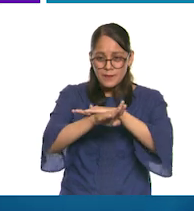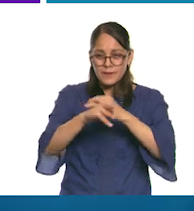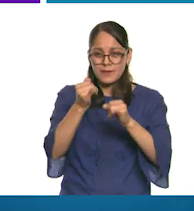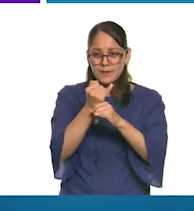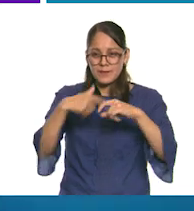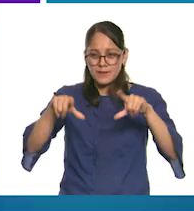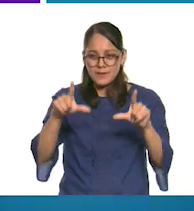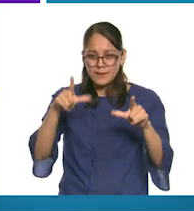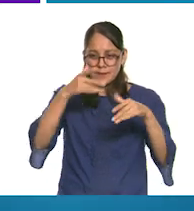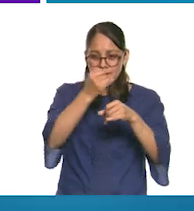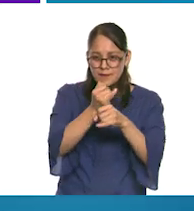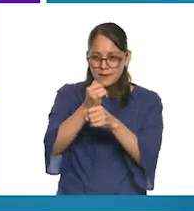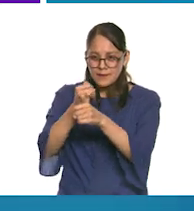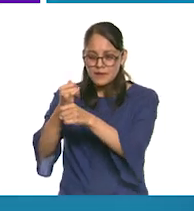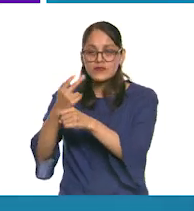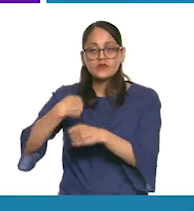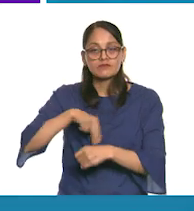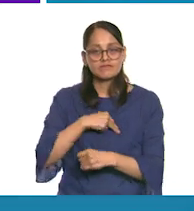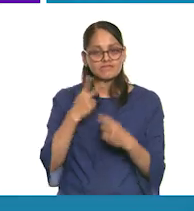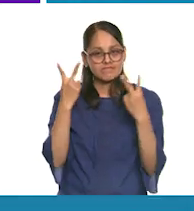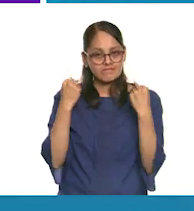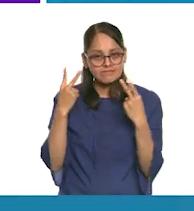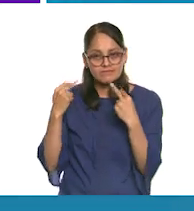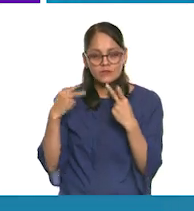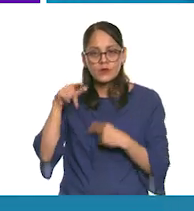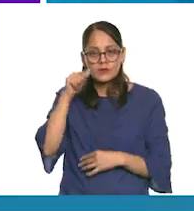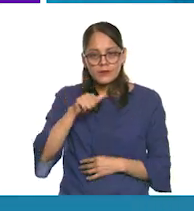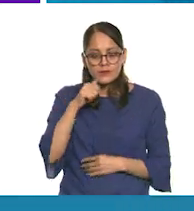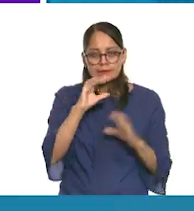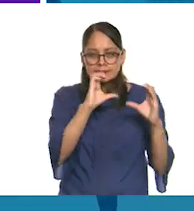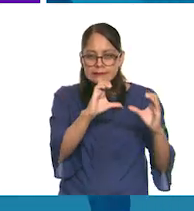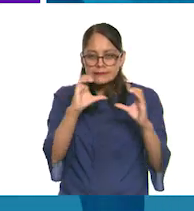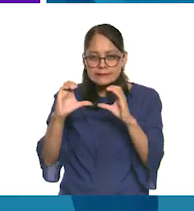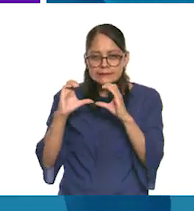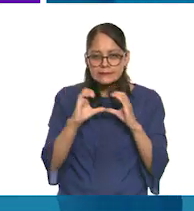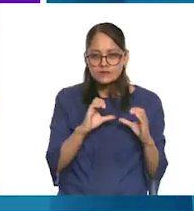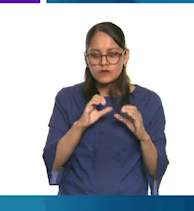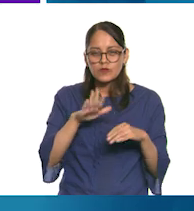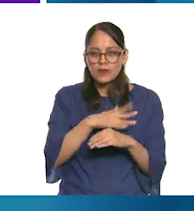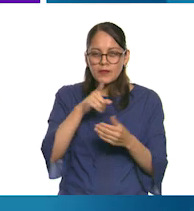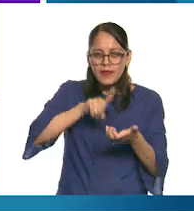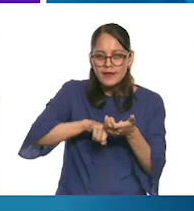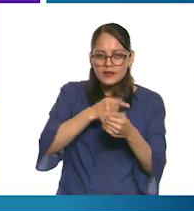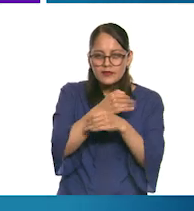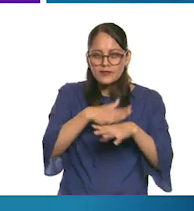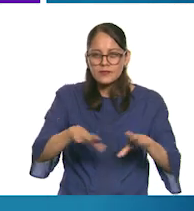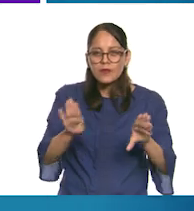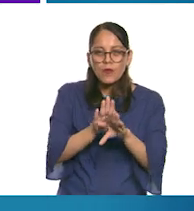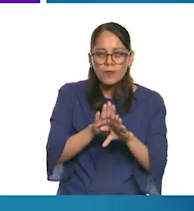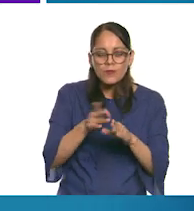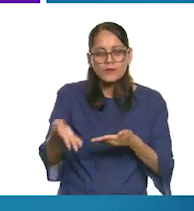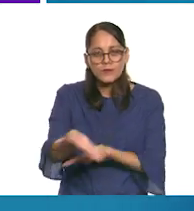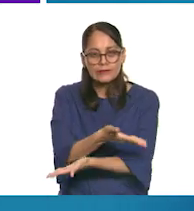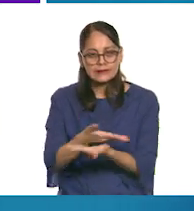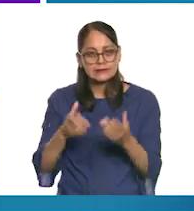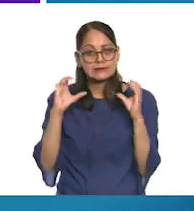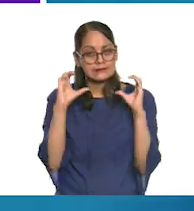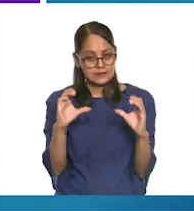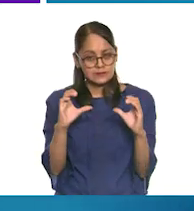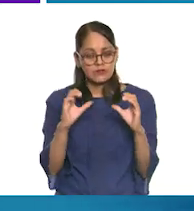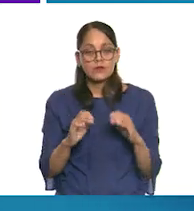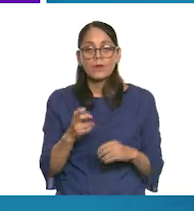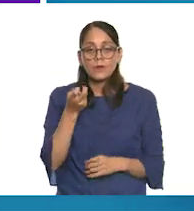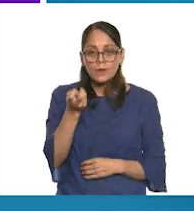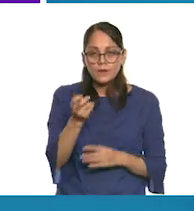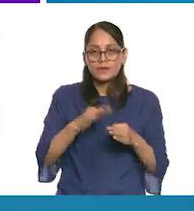ciberespacio, hay que estar muy alerta y ser muy cuidadosos con lo que consultamos y compartimos. Es por